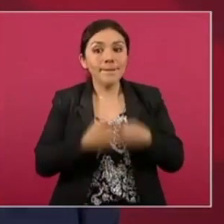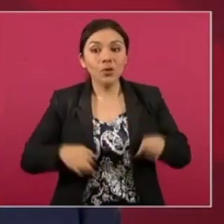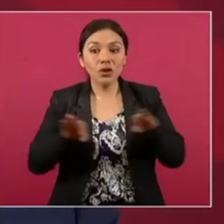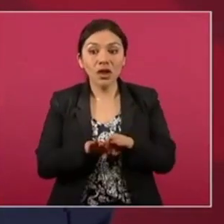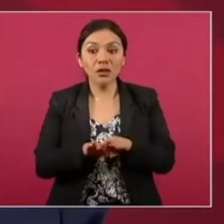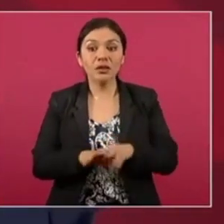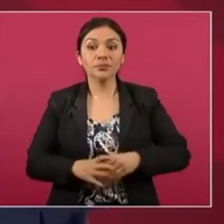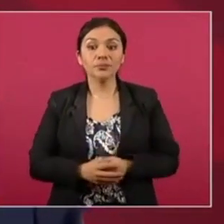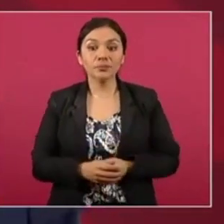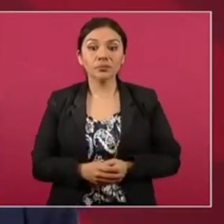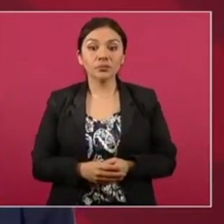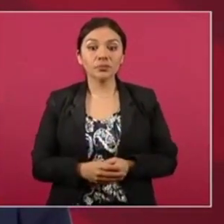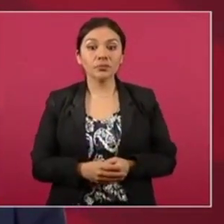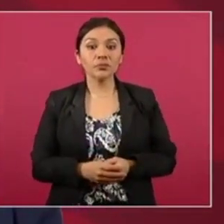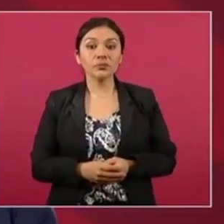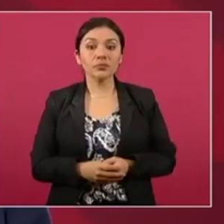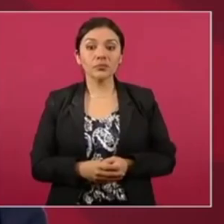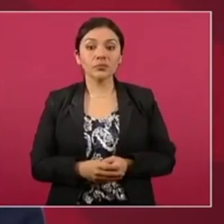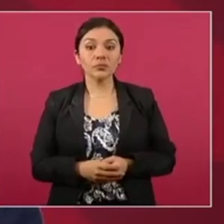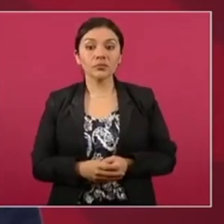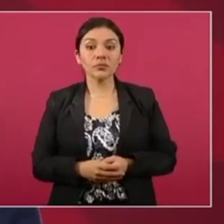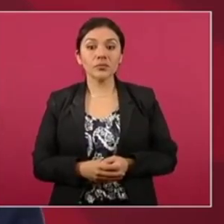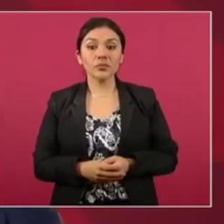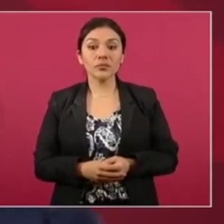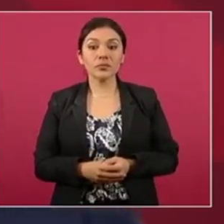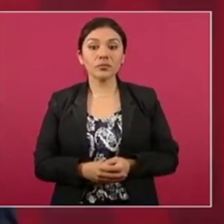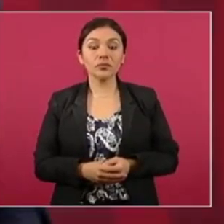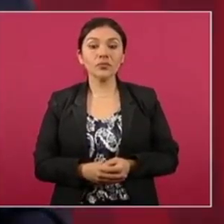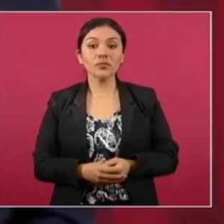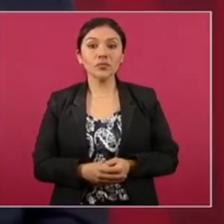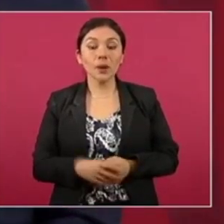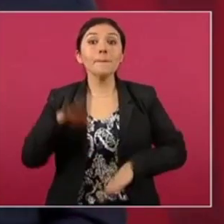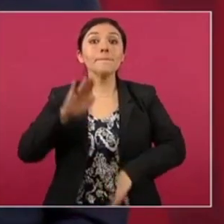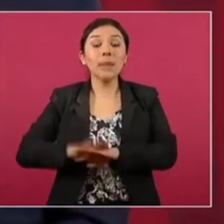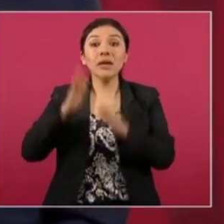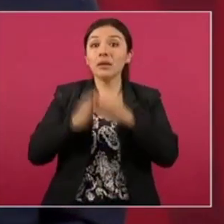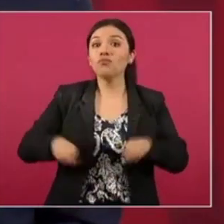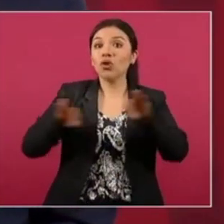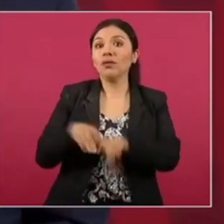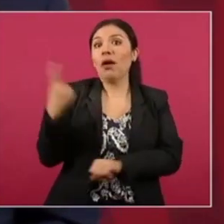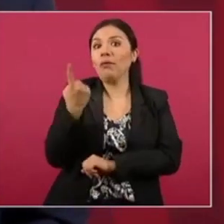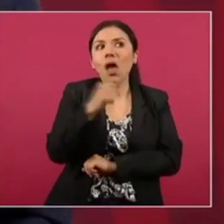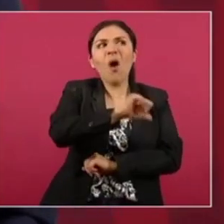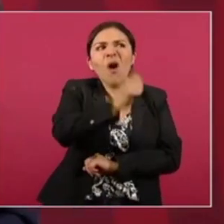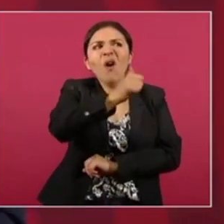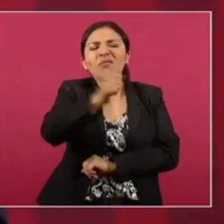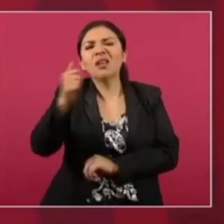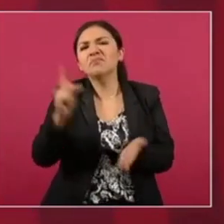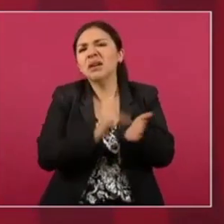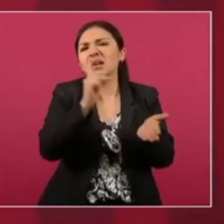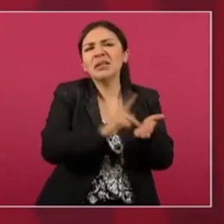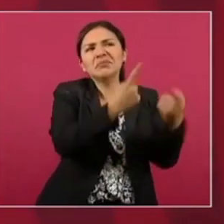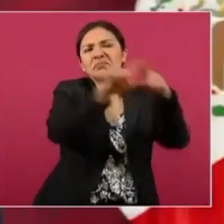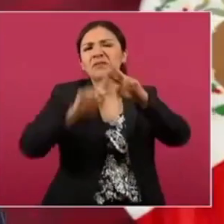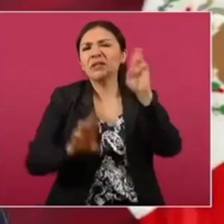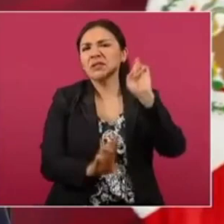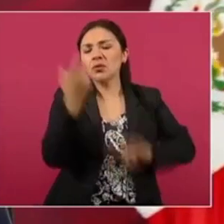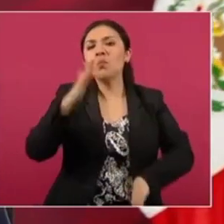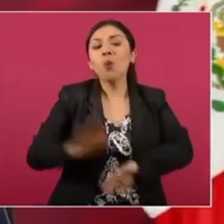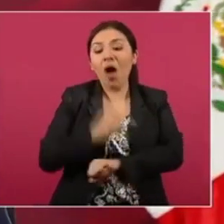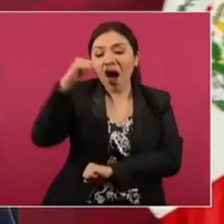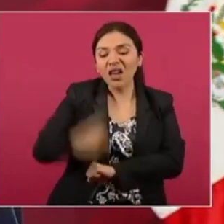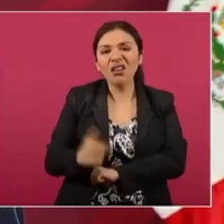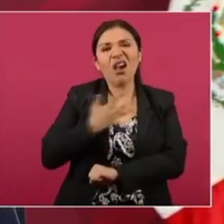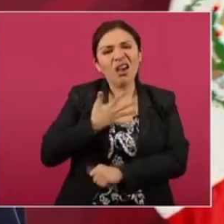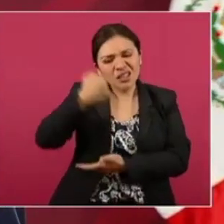Es más importante que otras revoluciones. por su contenido